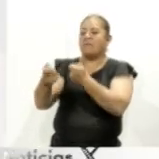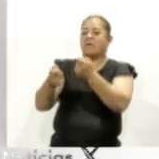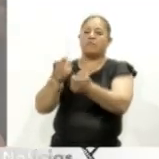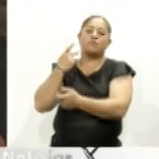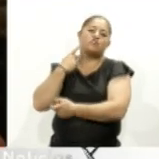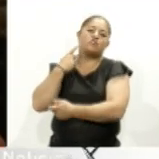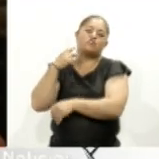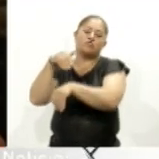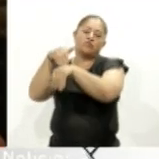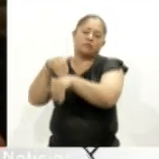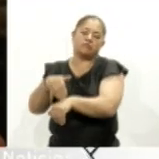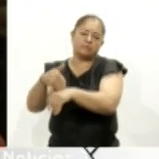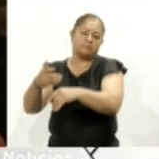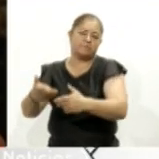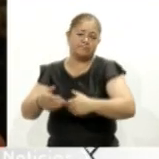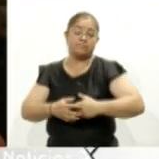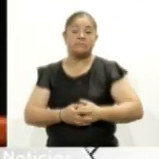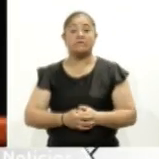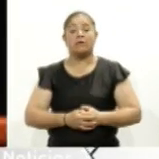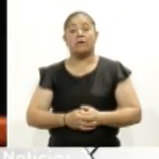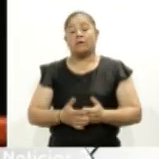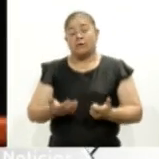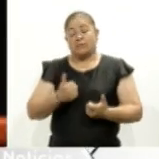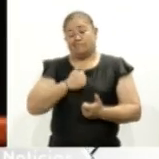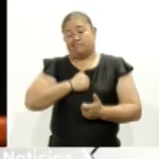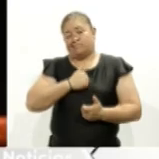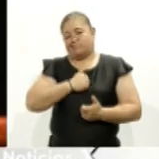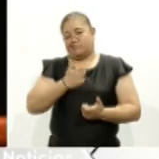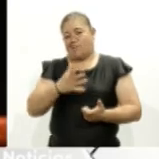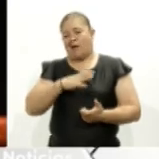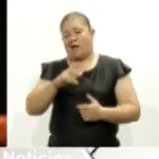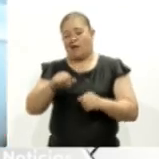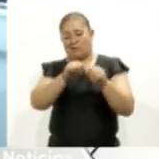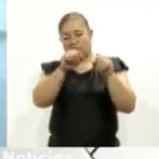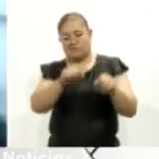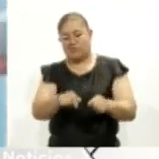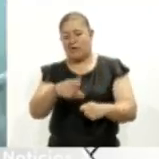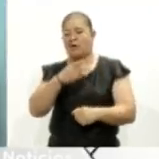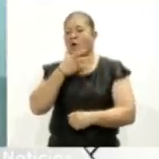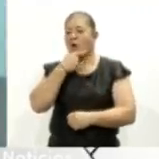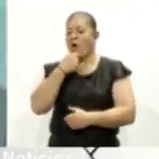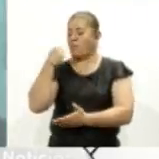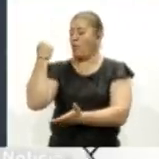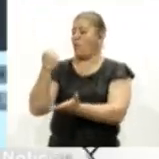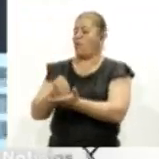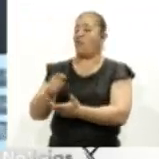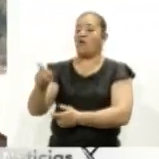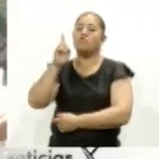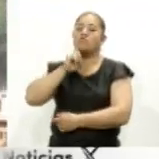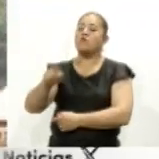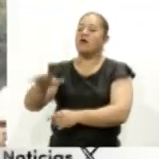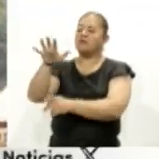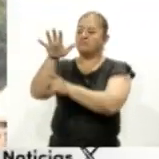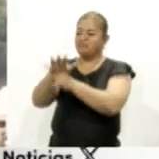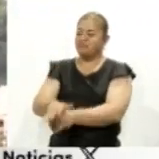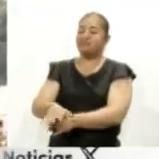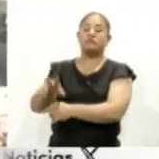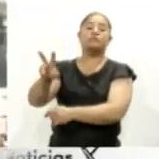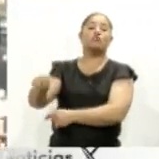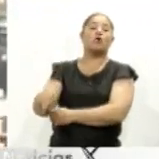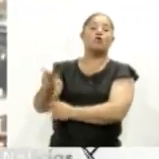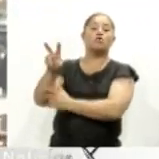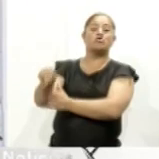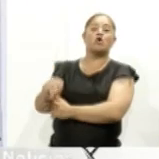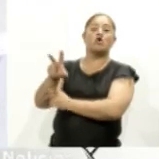Sostuvo que, pese al intento del sistema patriarcal de minimizar la participación femenina en distintos acontecimientos políticos,